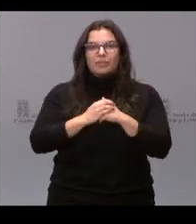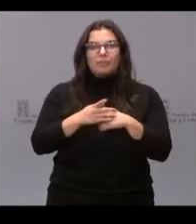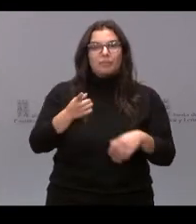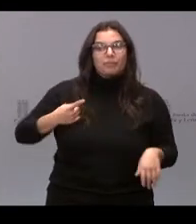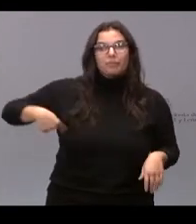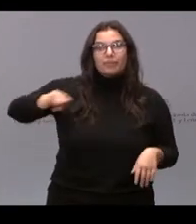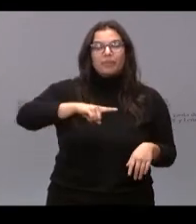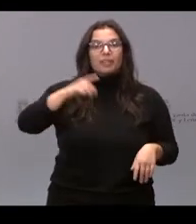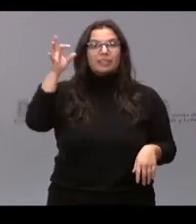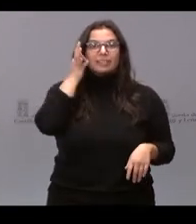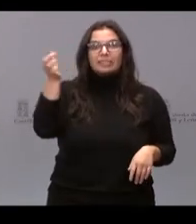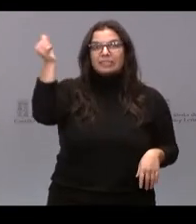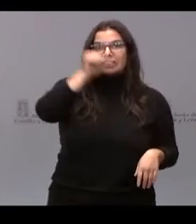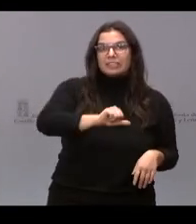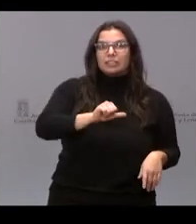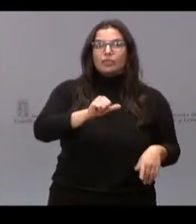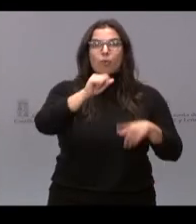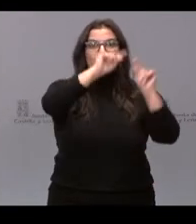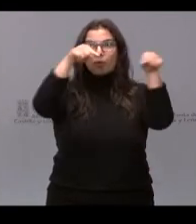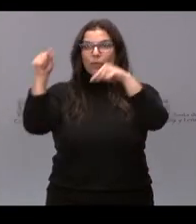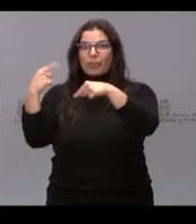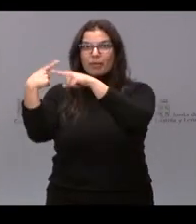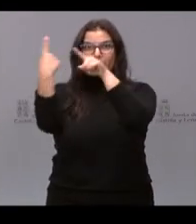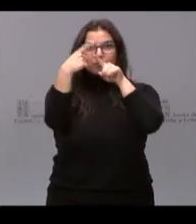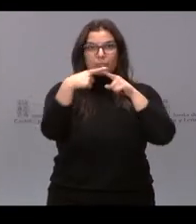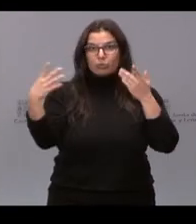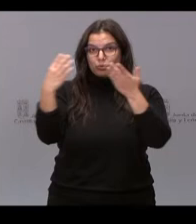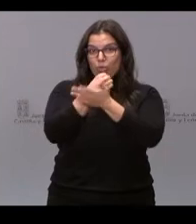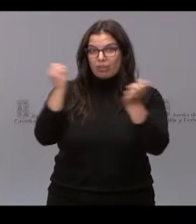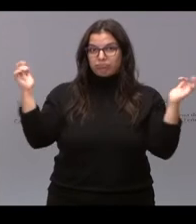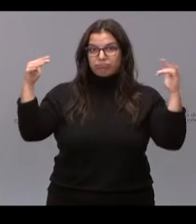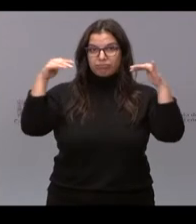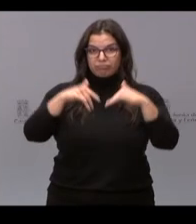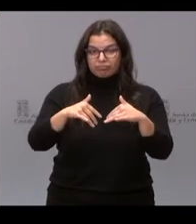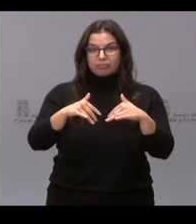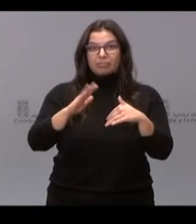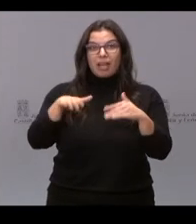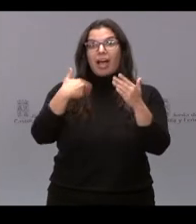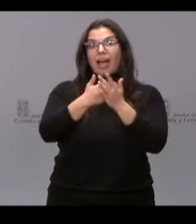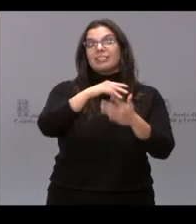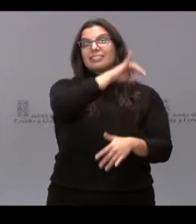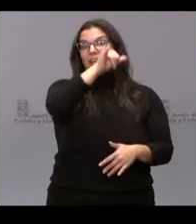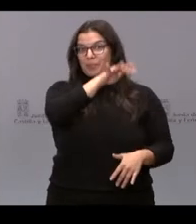chicas y chicos de todas las provincias de Castilla y León, hasta El Bierzo,